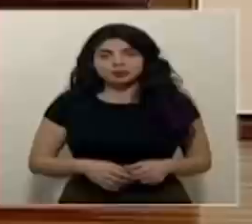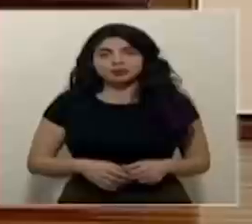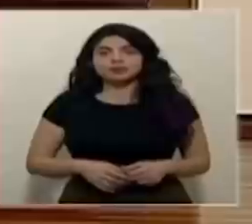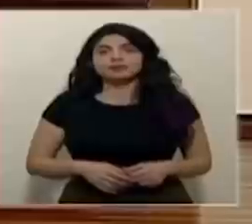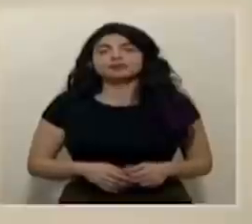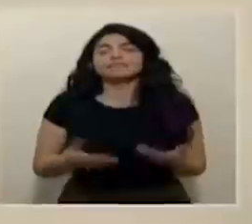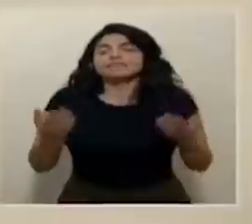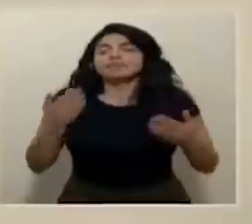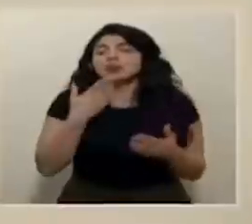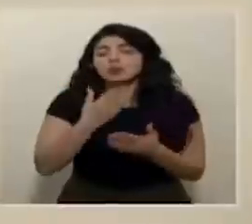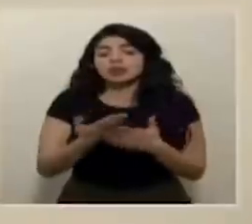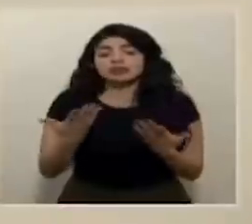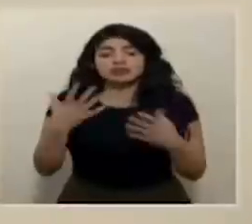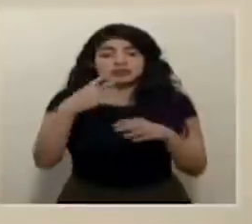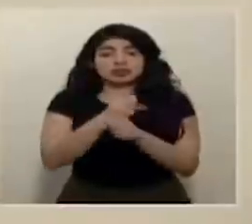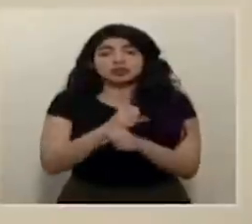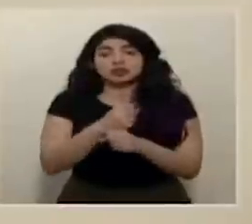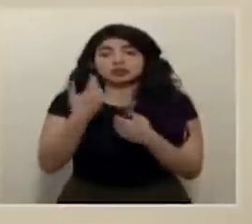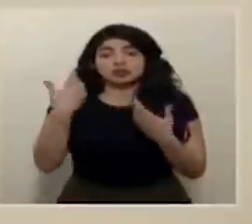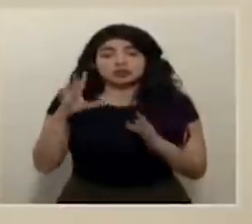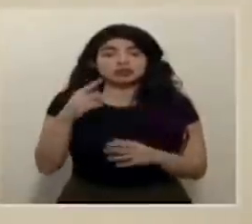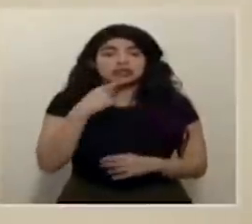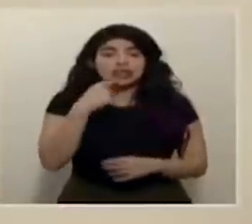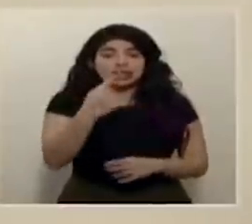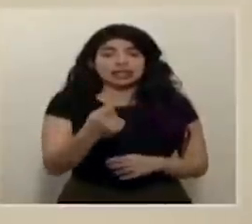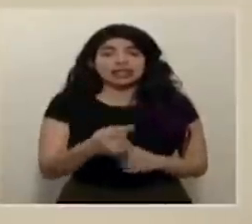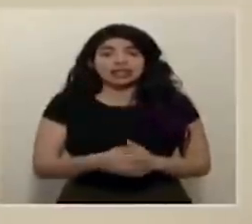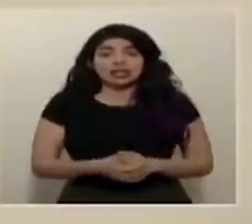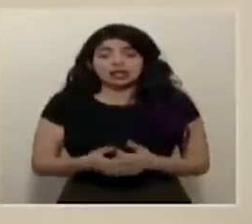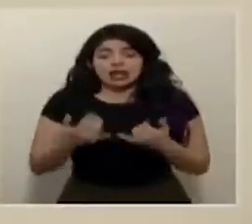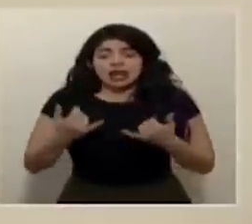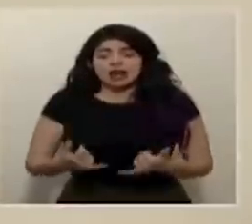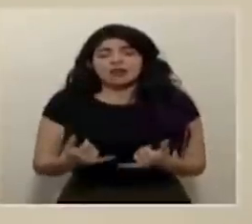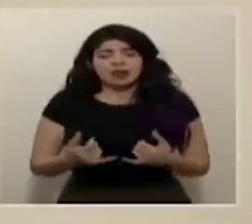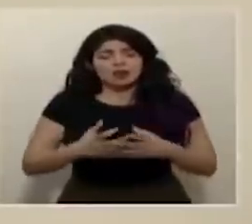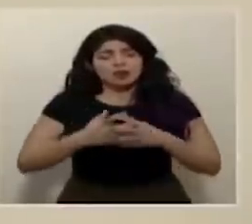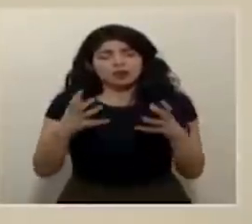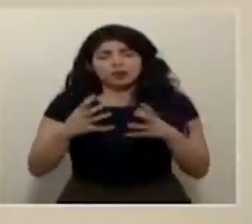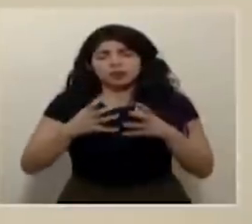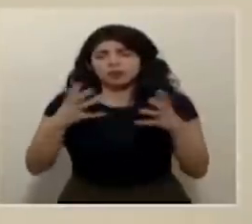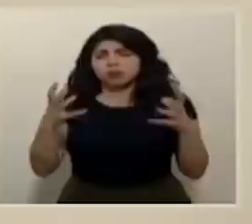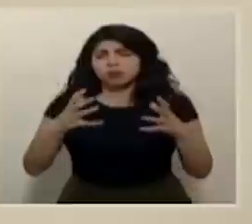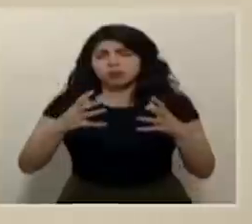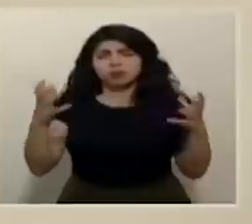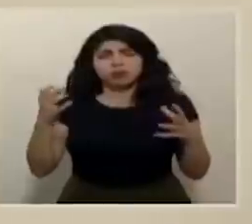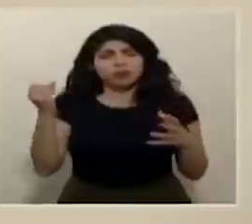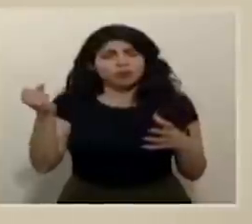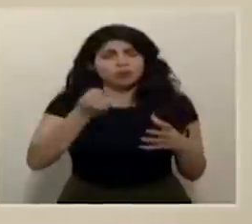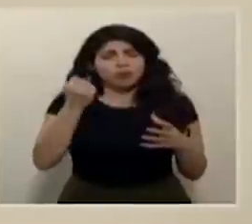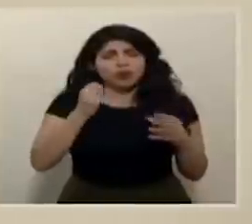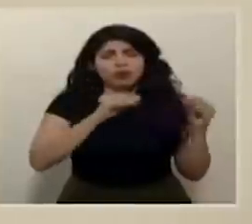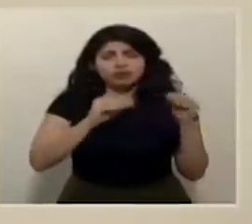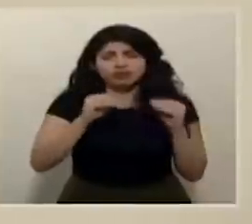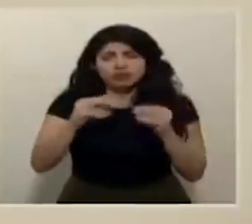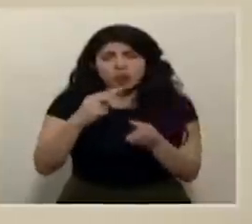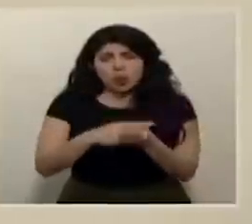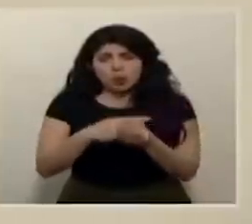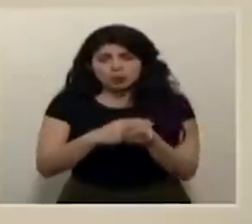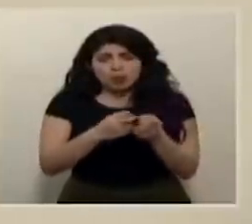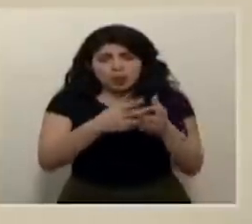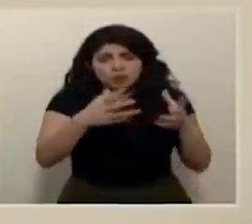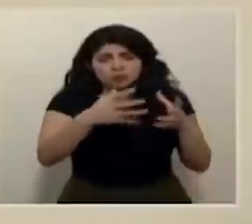bueno no en resumiendo lo que hemos dicho estamos en un incremento constante en la cantidad de hospitalizados de